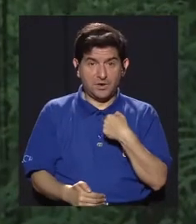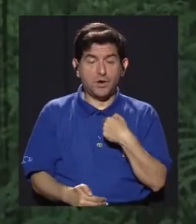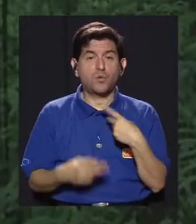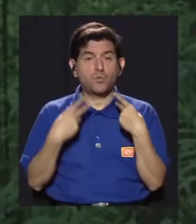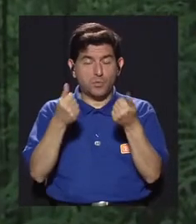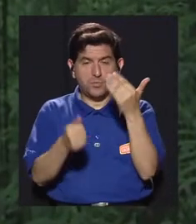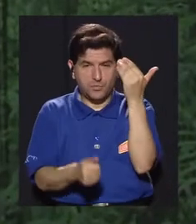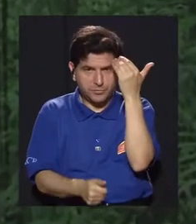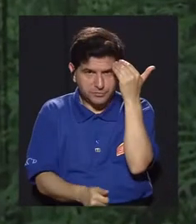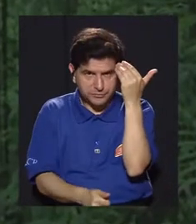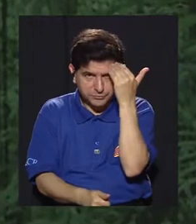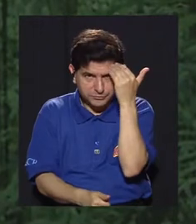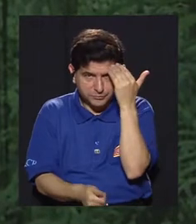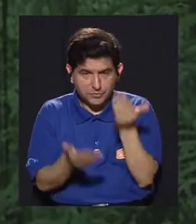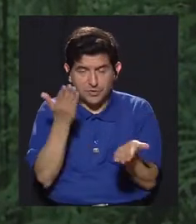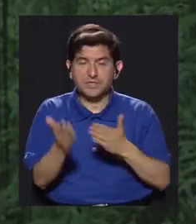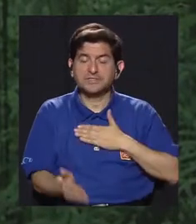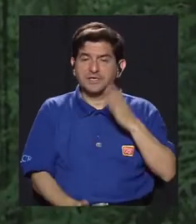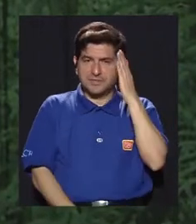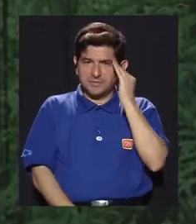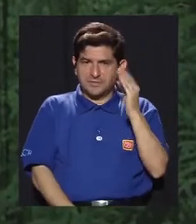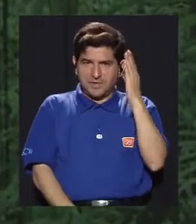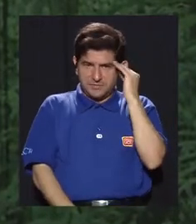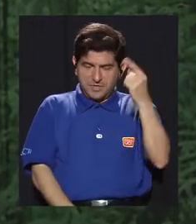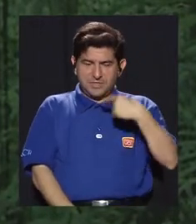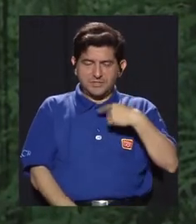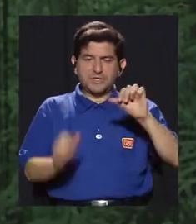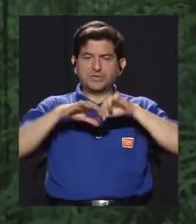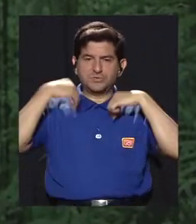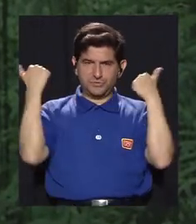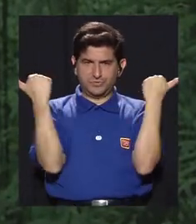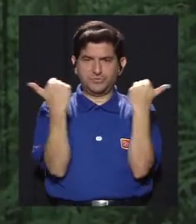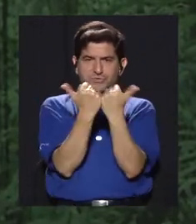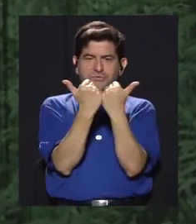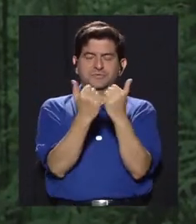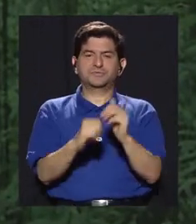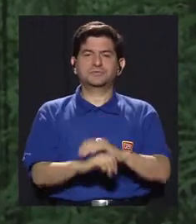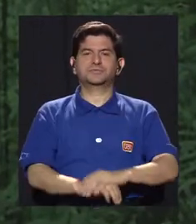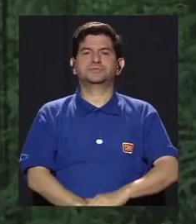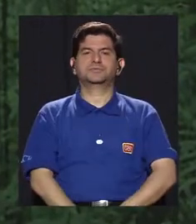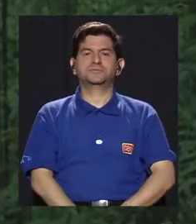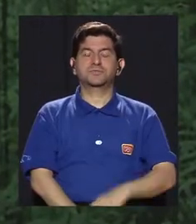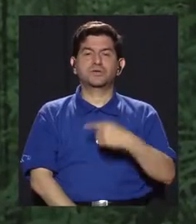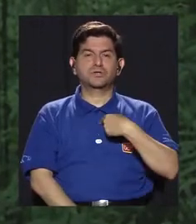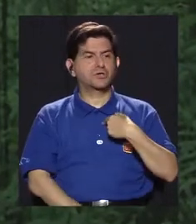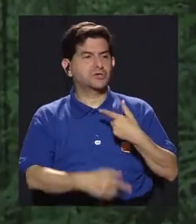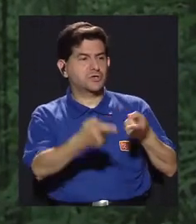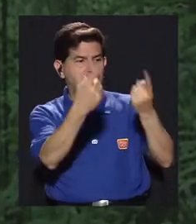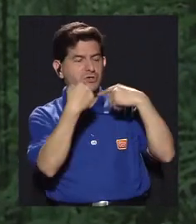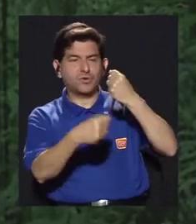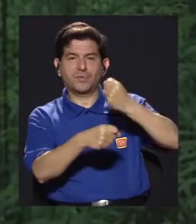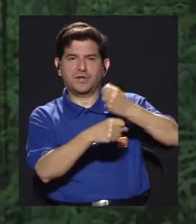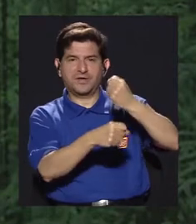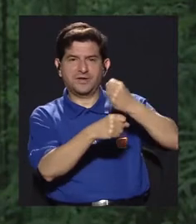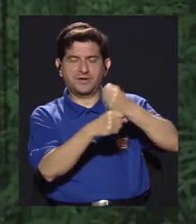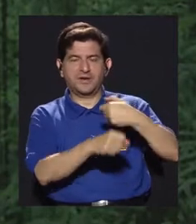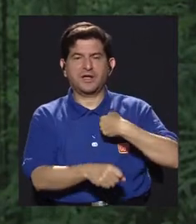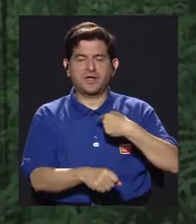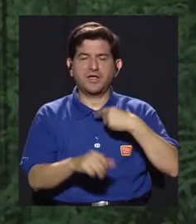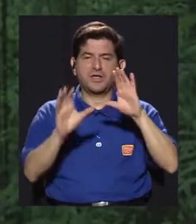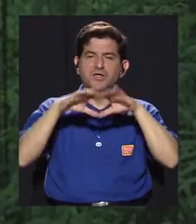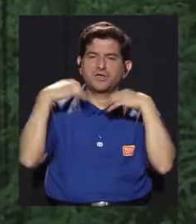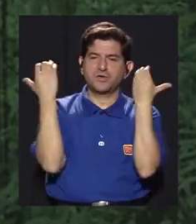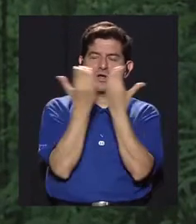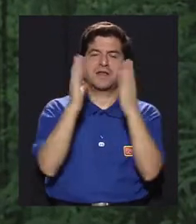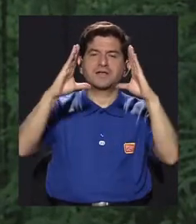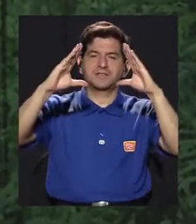las cosas que uno pronto se entera, ¿verdad? Por lo menos en mi experiencia cuando yo llegué a la asociación yo venía del trabajo